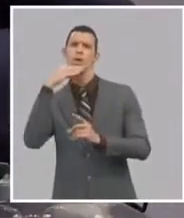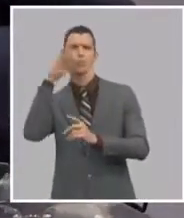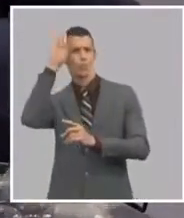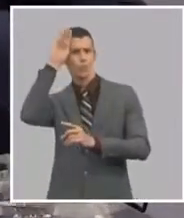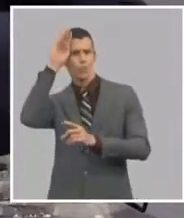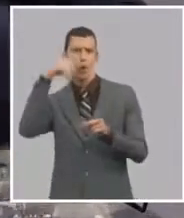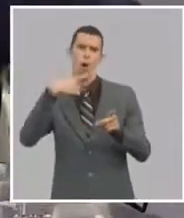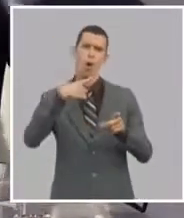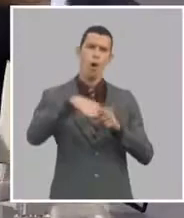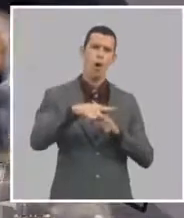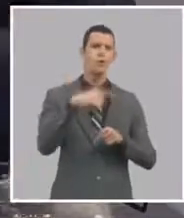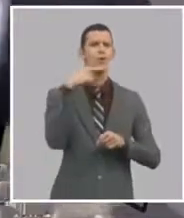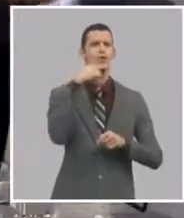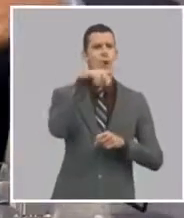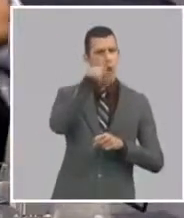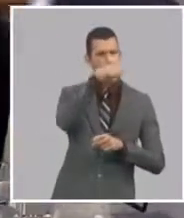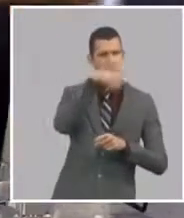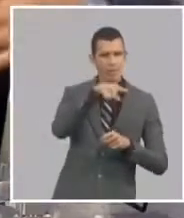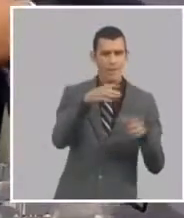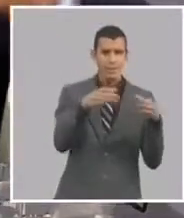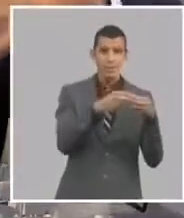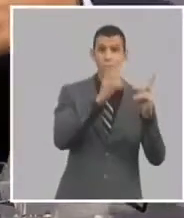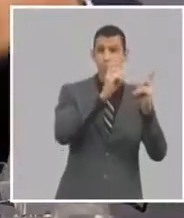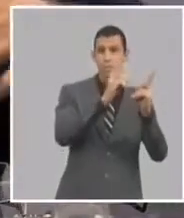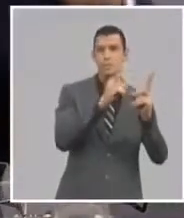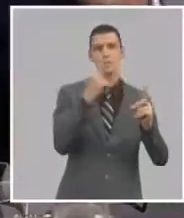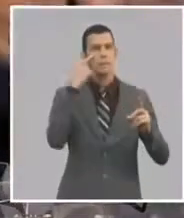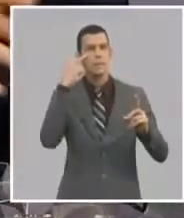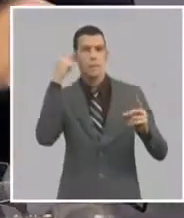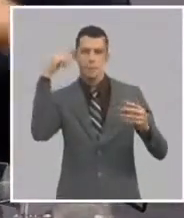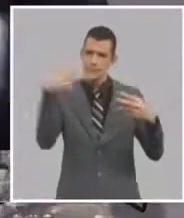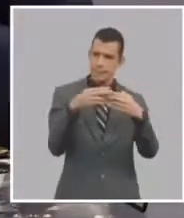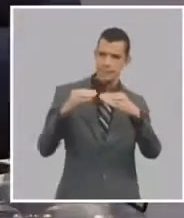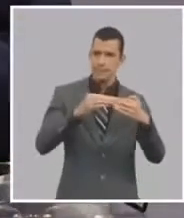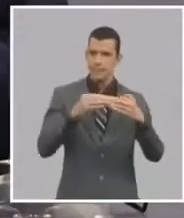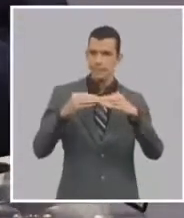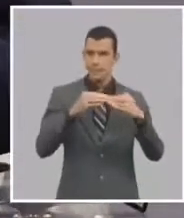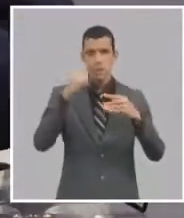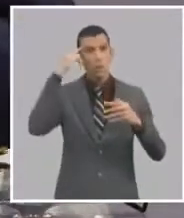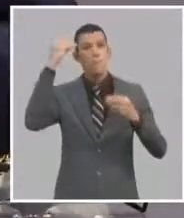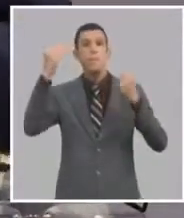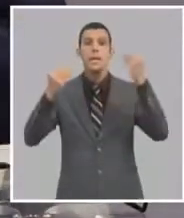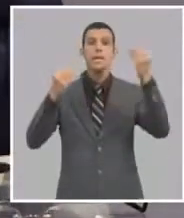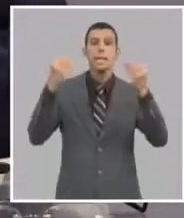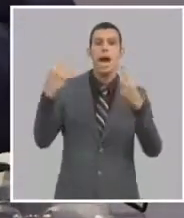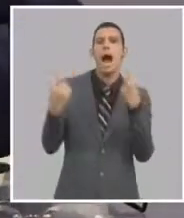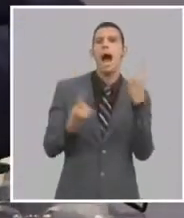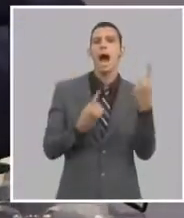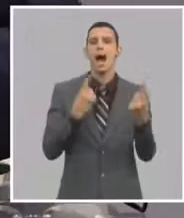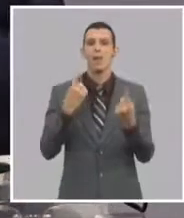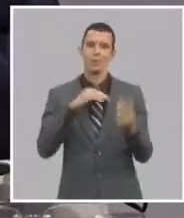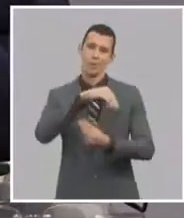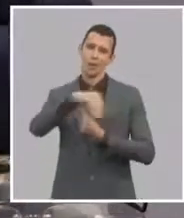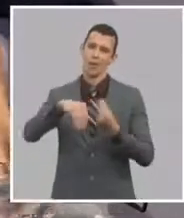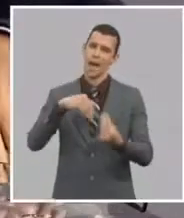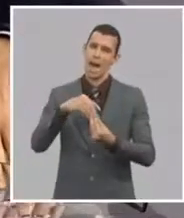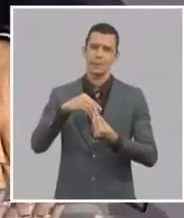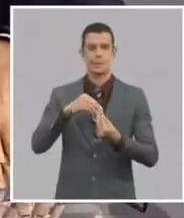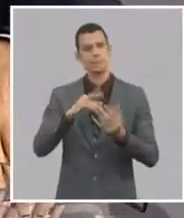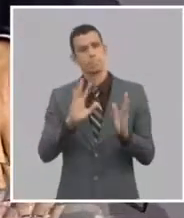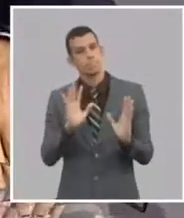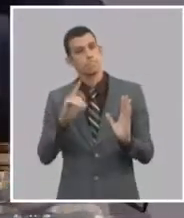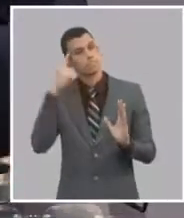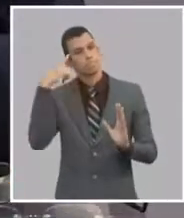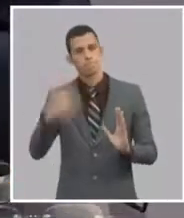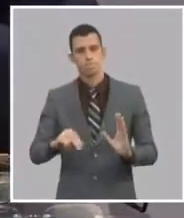se produce alguna ola de votación grande en una dirección, cambie a uno que otro más, pero por ahí andan los tiros. 10